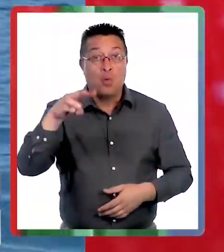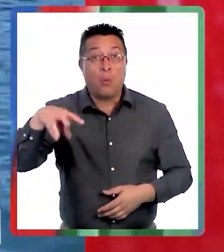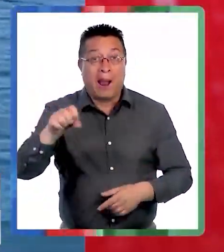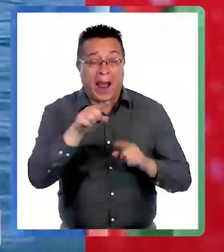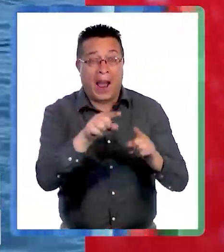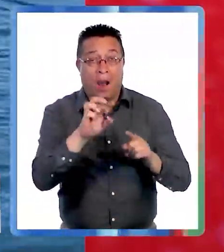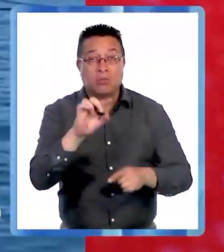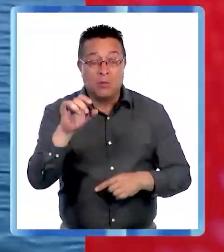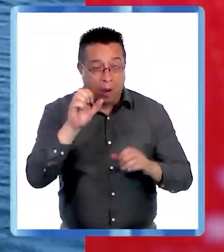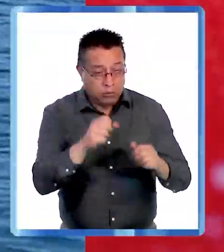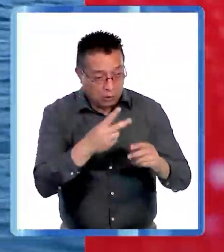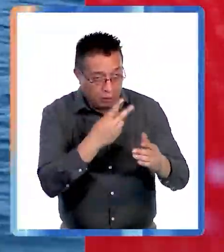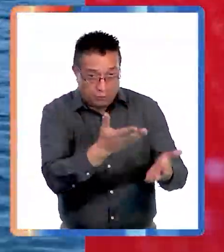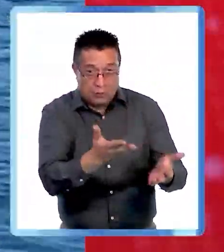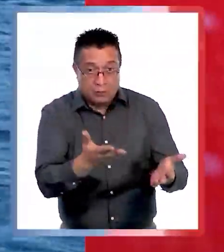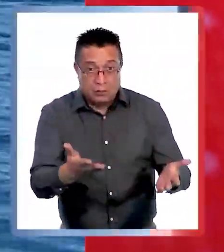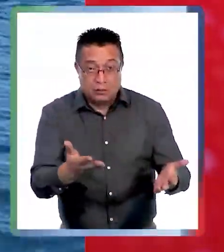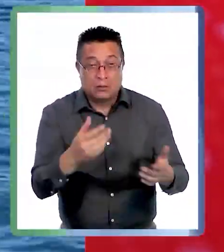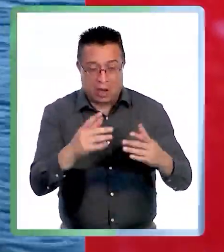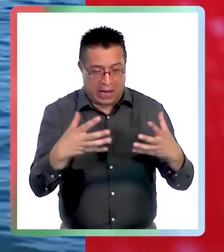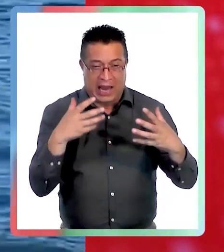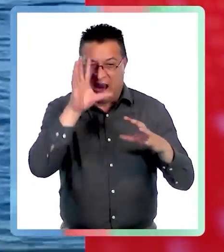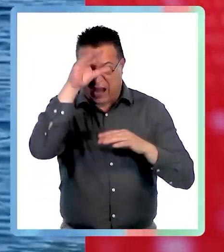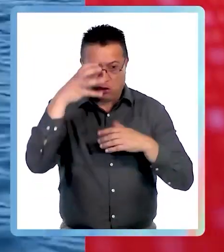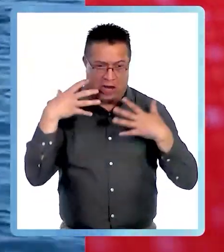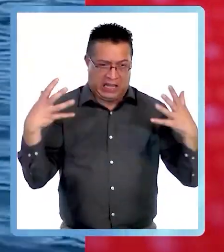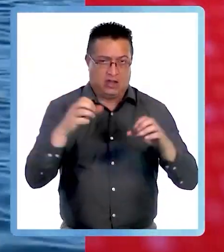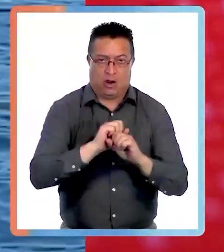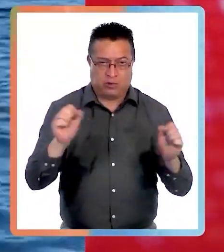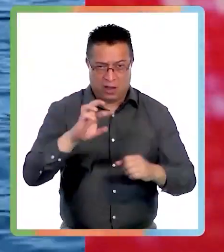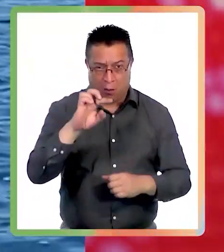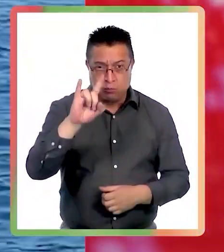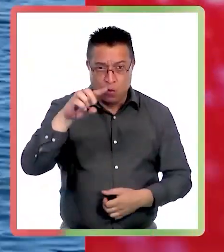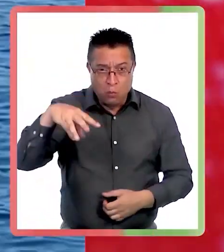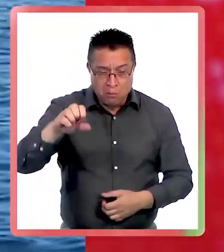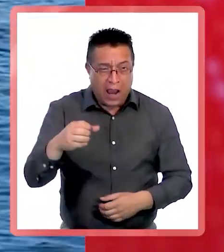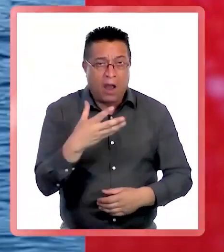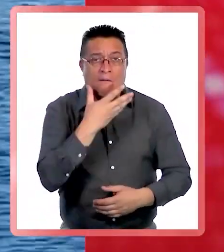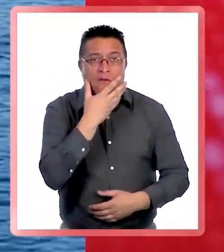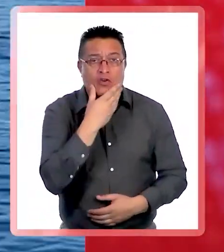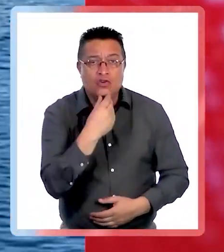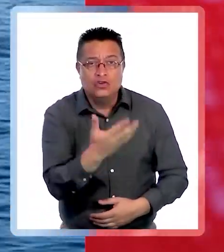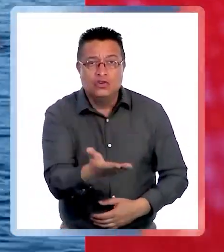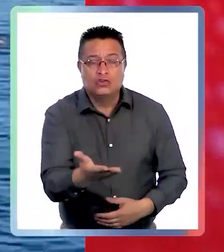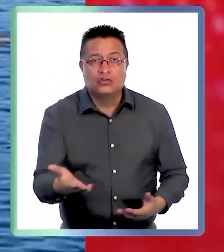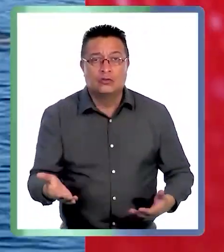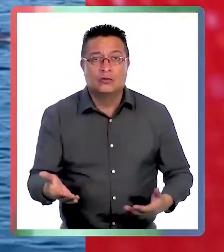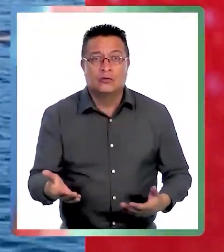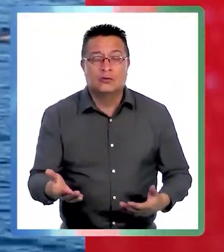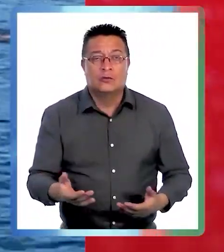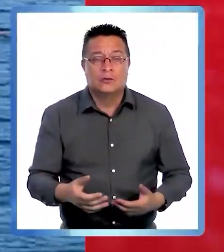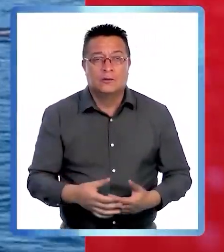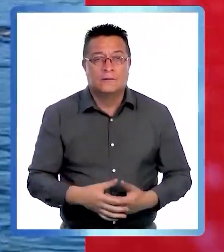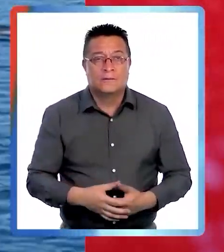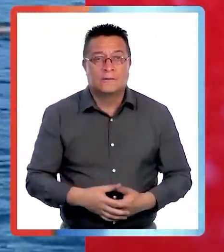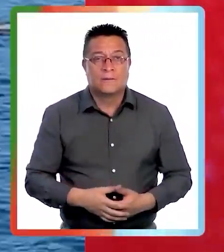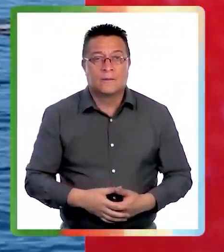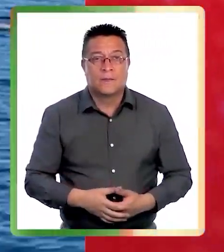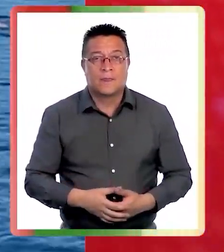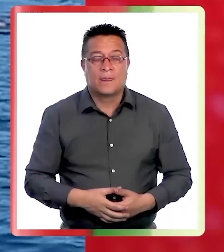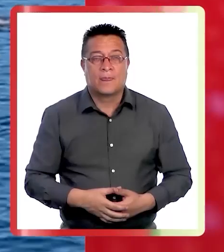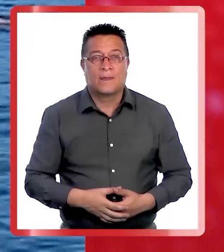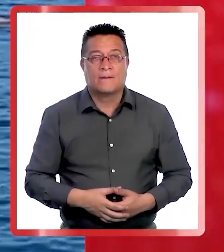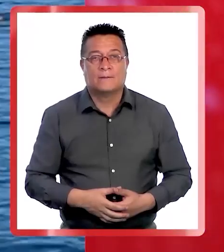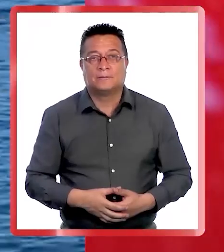no puede haber un gato tan grande. ¡Es un puma, Juan! ¡Es un puma! ¡Ay, qué lindo! ¡Qué lindo! ¿Lo vas a ir grabando, papá? Sí.